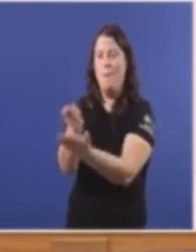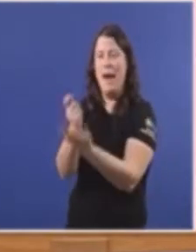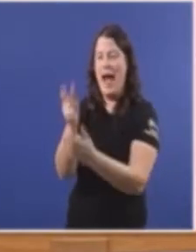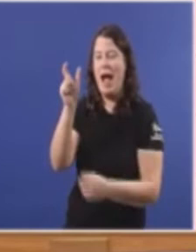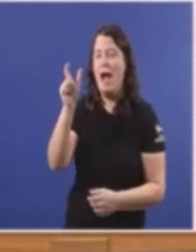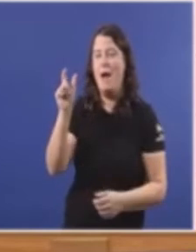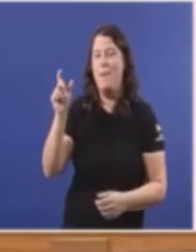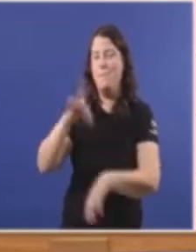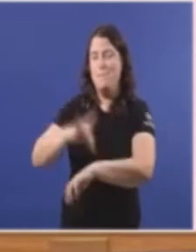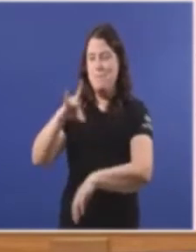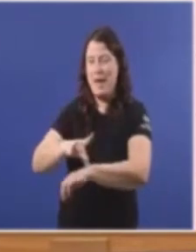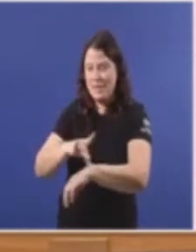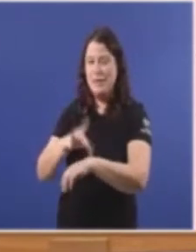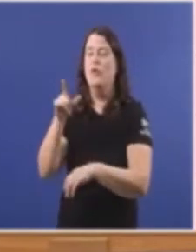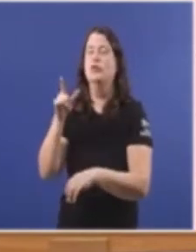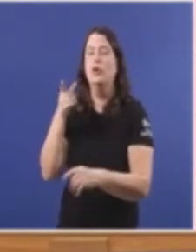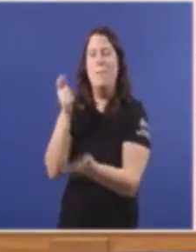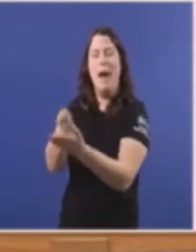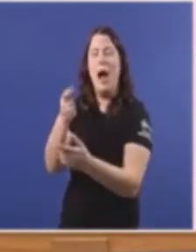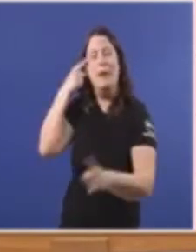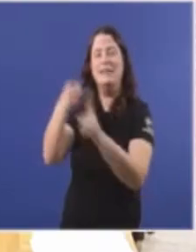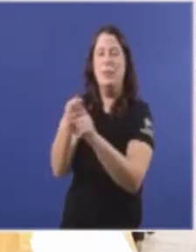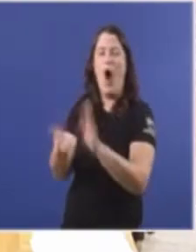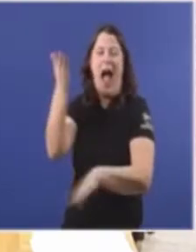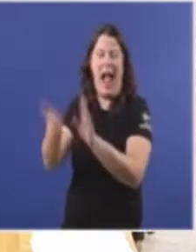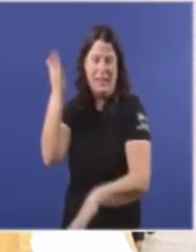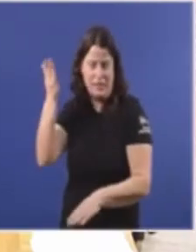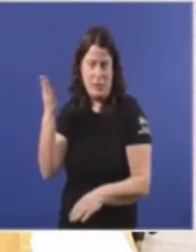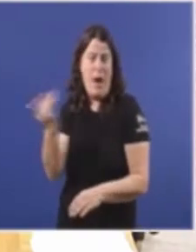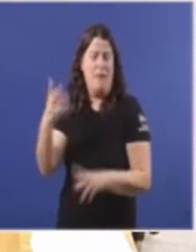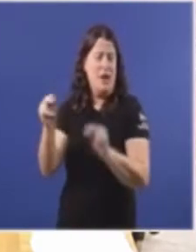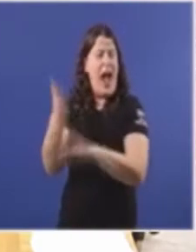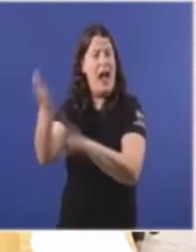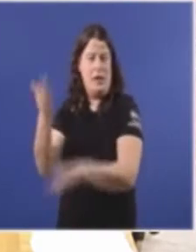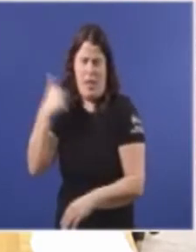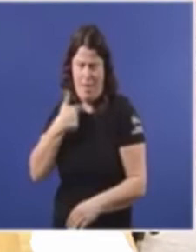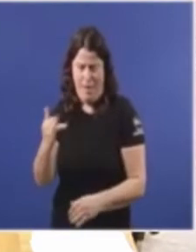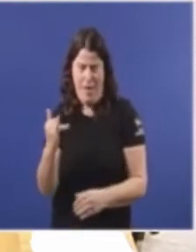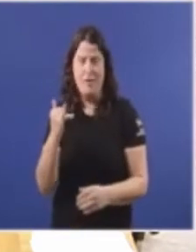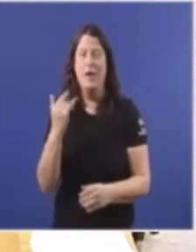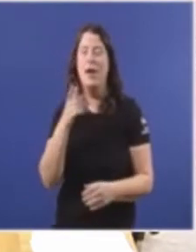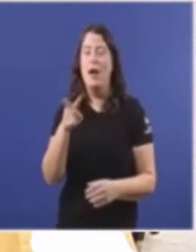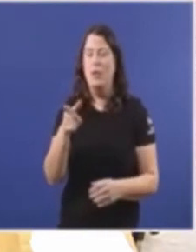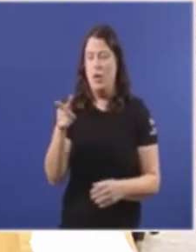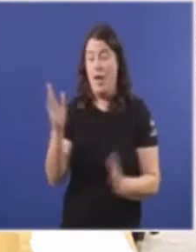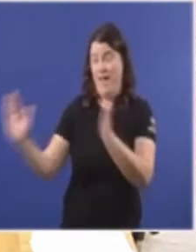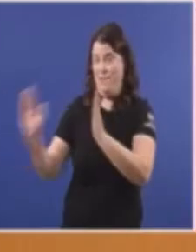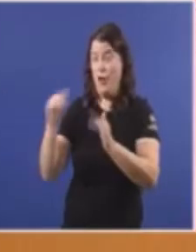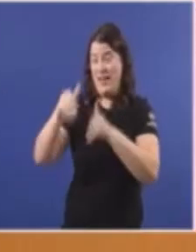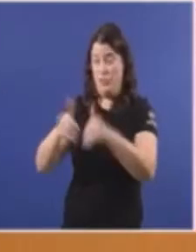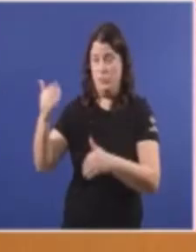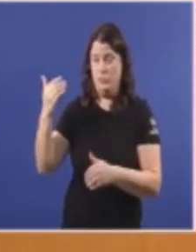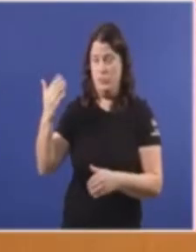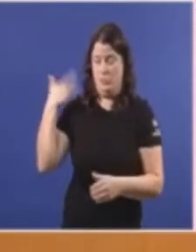Do Servicio Galego de Saúde Para que deran altas Está no diario de sesión Vostedes Durante As eleccións Anteriores Non